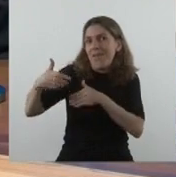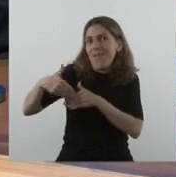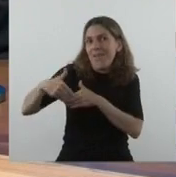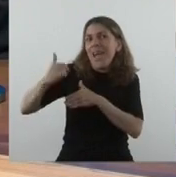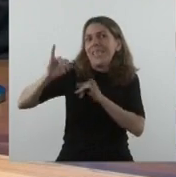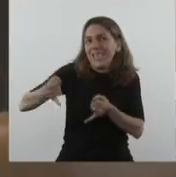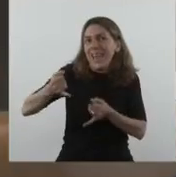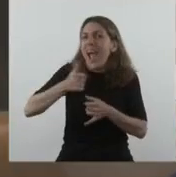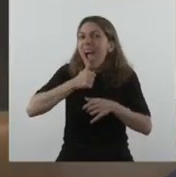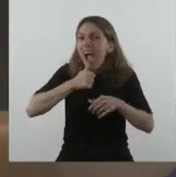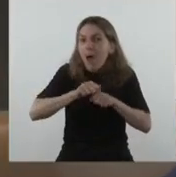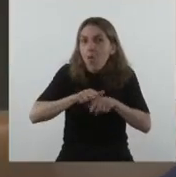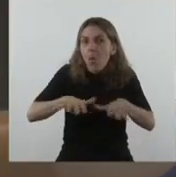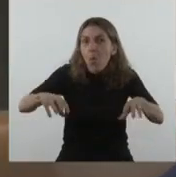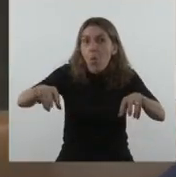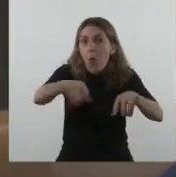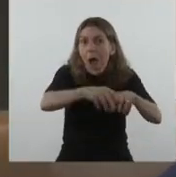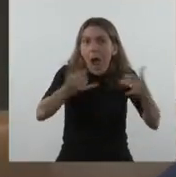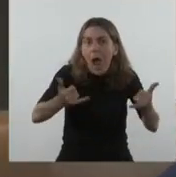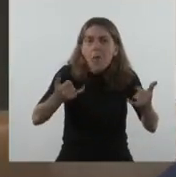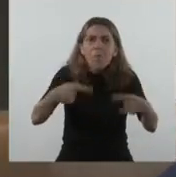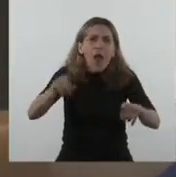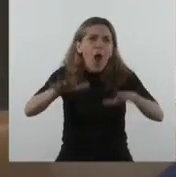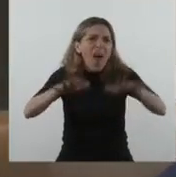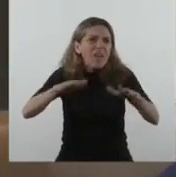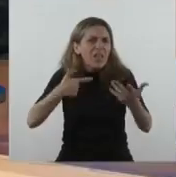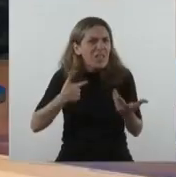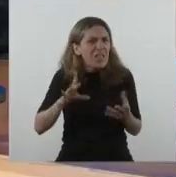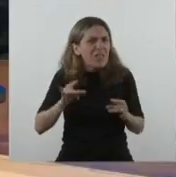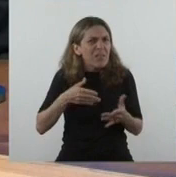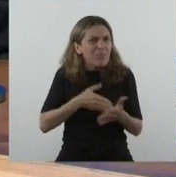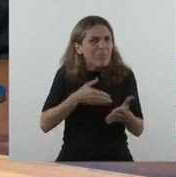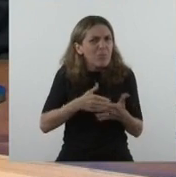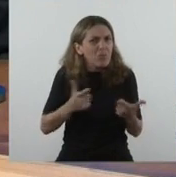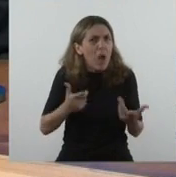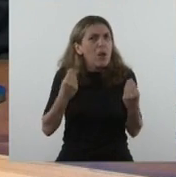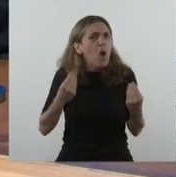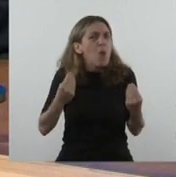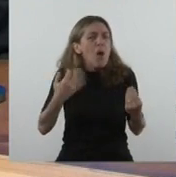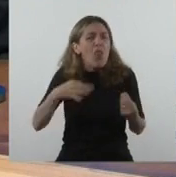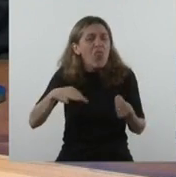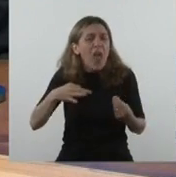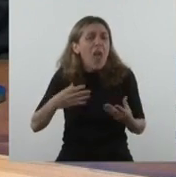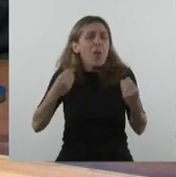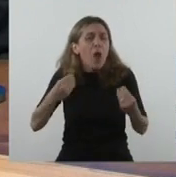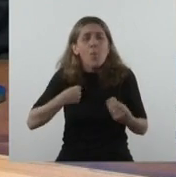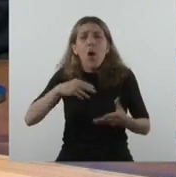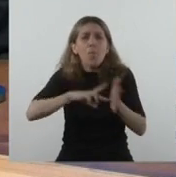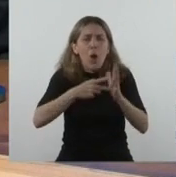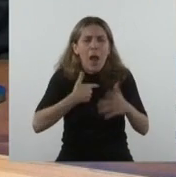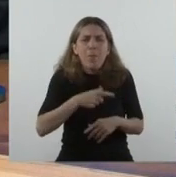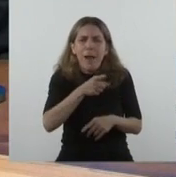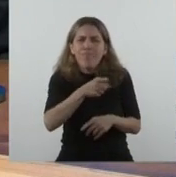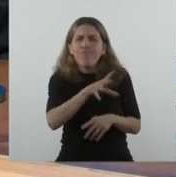que a veces se le hace muy difícil tenerla y simplemente lo que había que hacer es tomar las riendas, el toro por las astas y